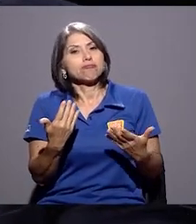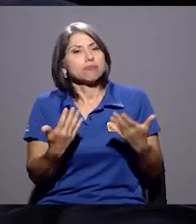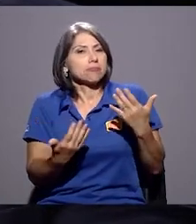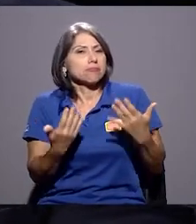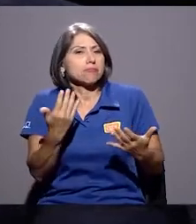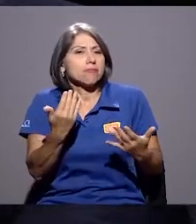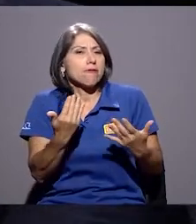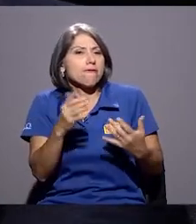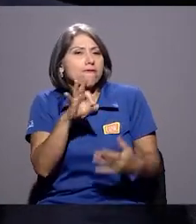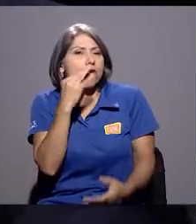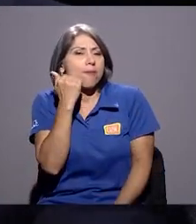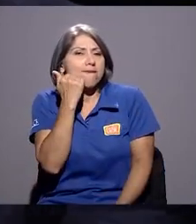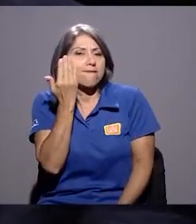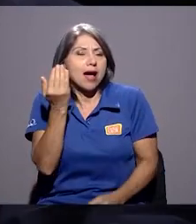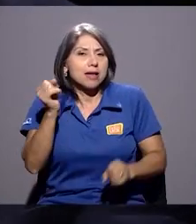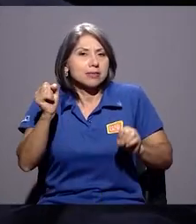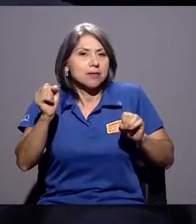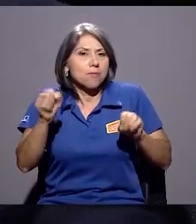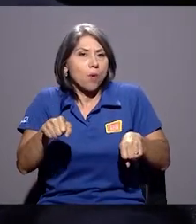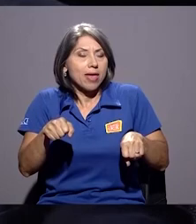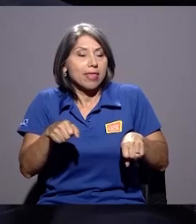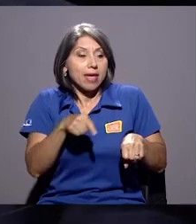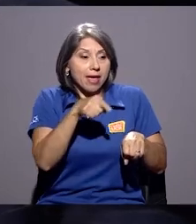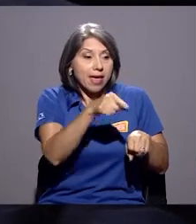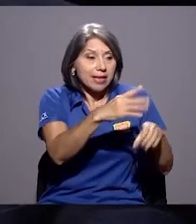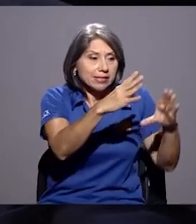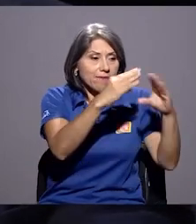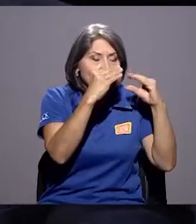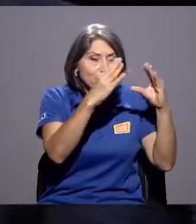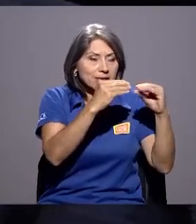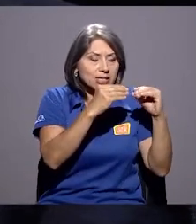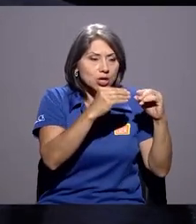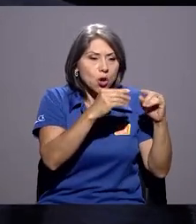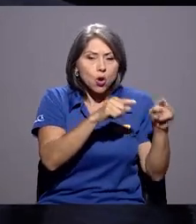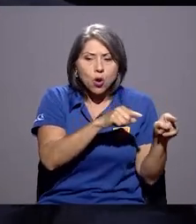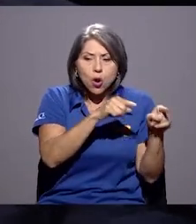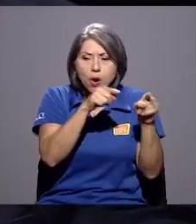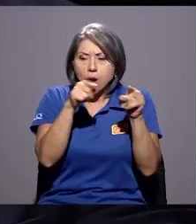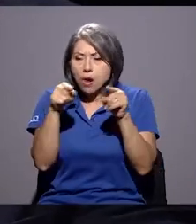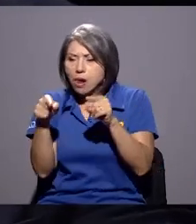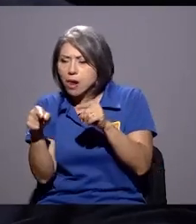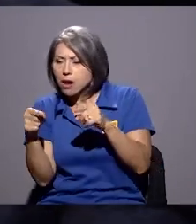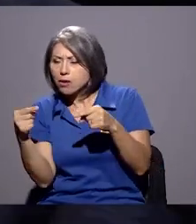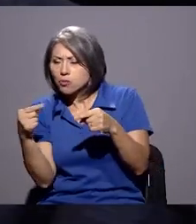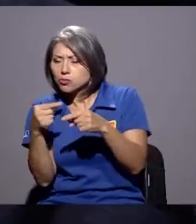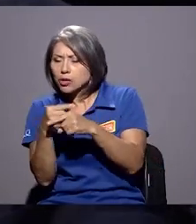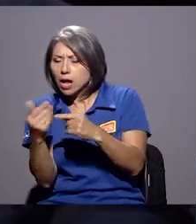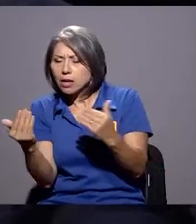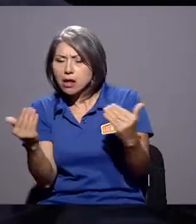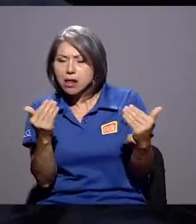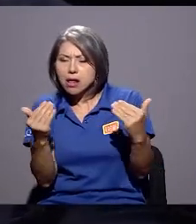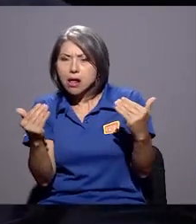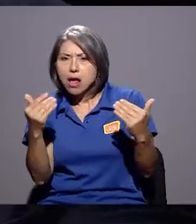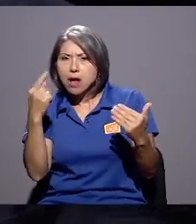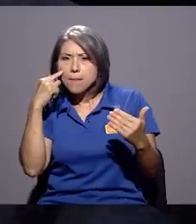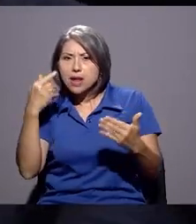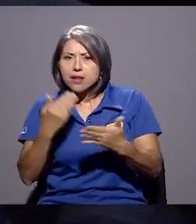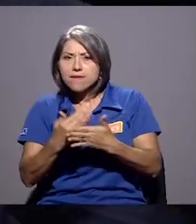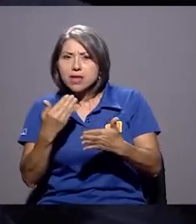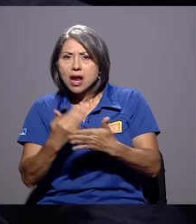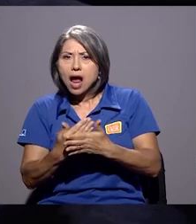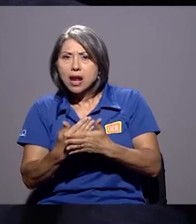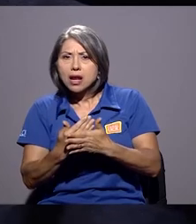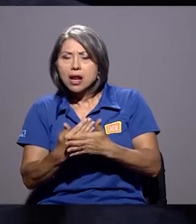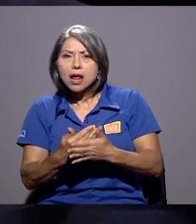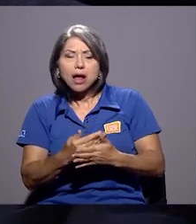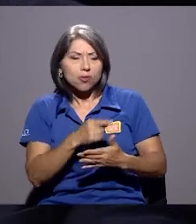podría fácilmente cruzar esta información y verificar si tus gastos y si tu comportamiento de aumento en